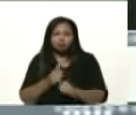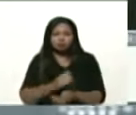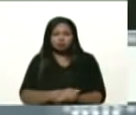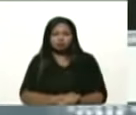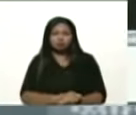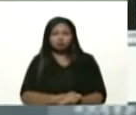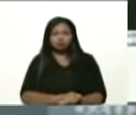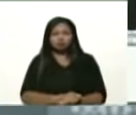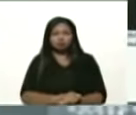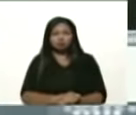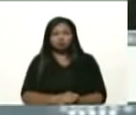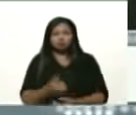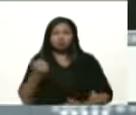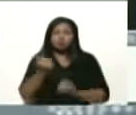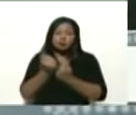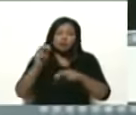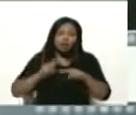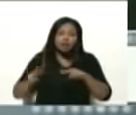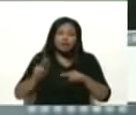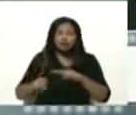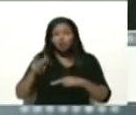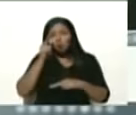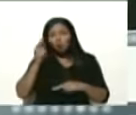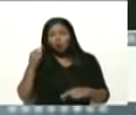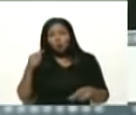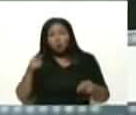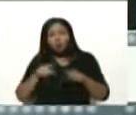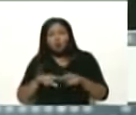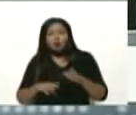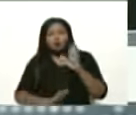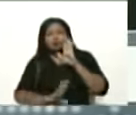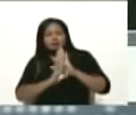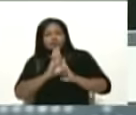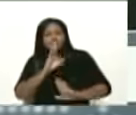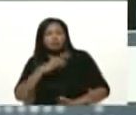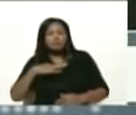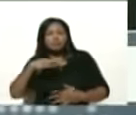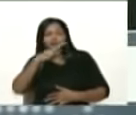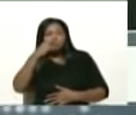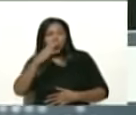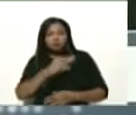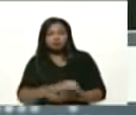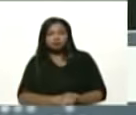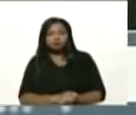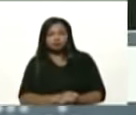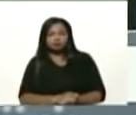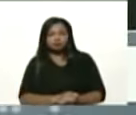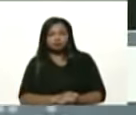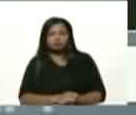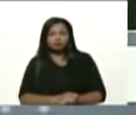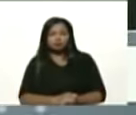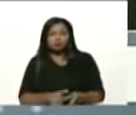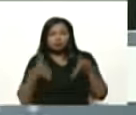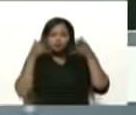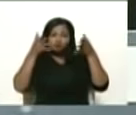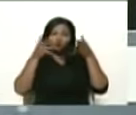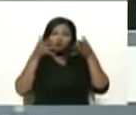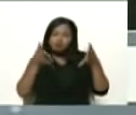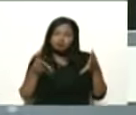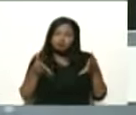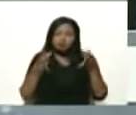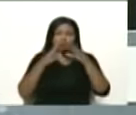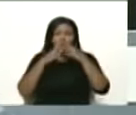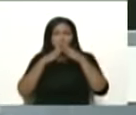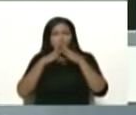en el apoyo a los niños, a las niñas, en su crecimiento espiritual, en su formación, en su forja,